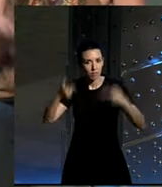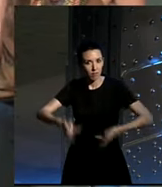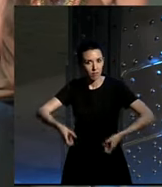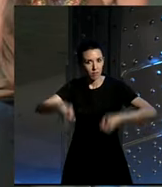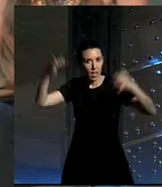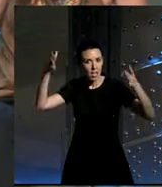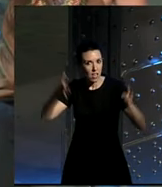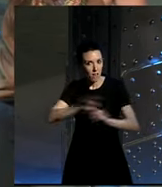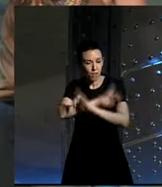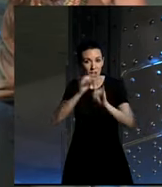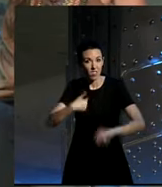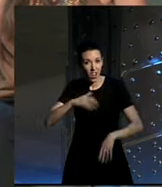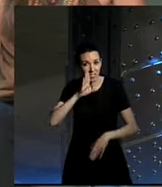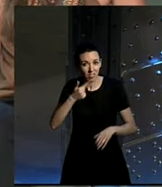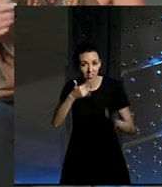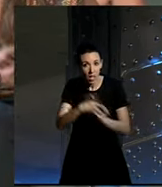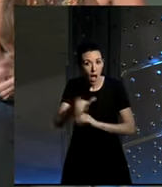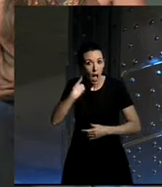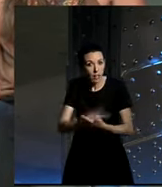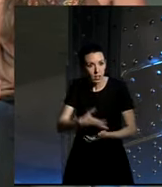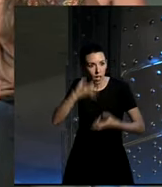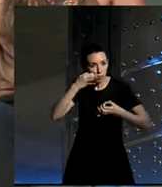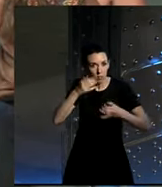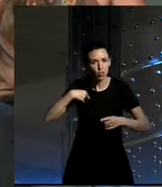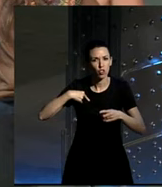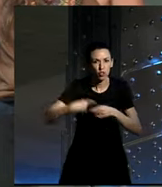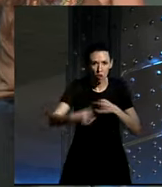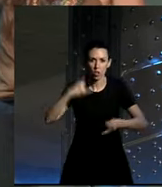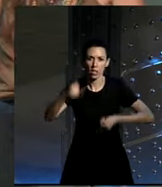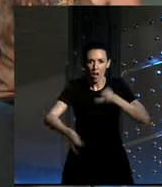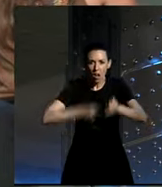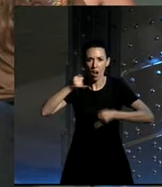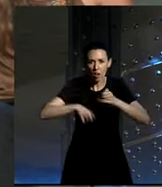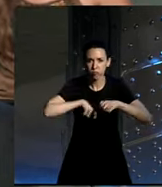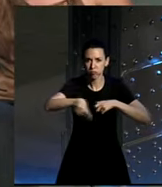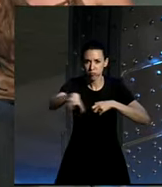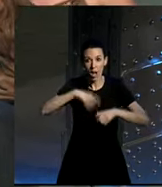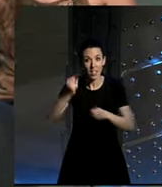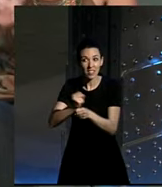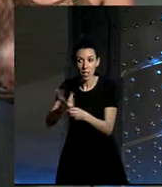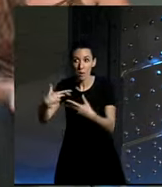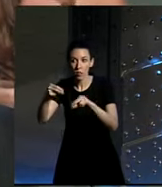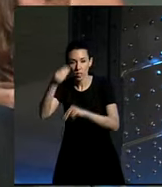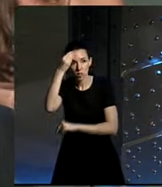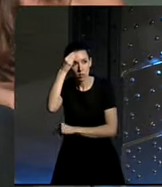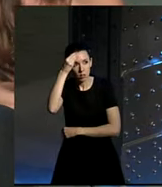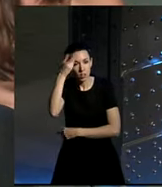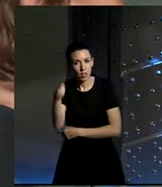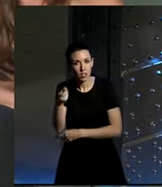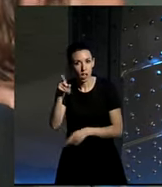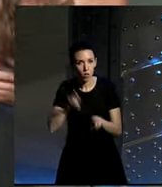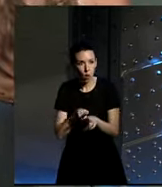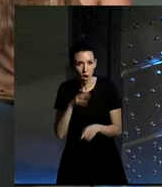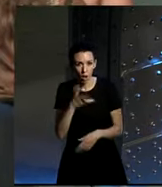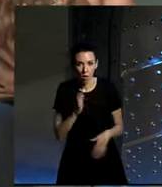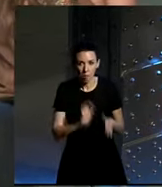que es lo que decíamos ¿no? que hasta que no lo vives de coger a todos los días y de salir de trabajar y en vez de pensar estar cogiendo un metro ahora